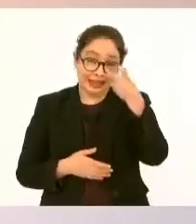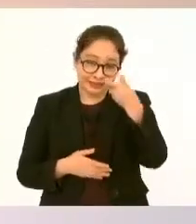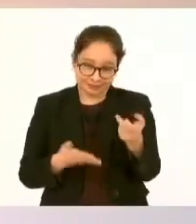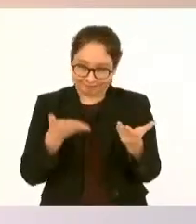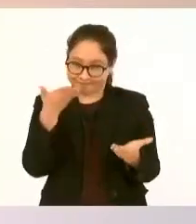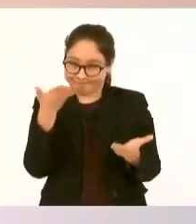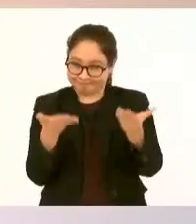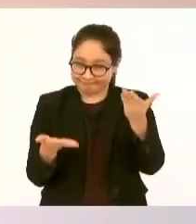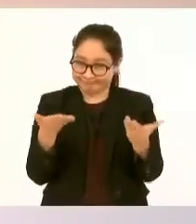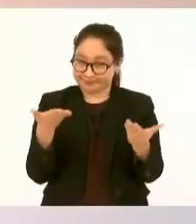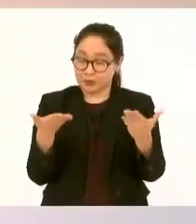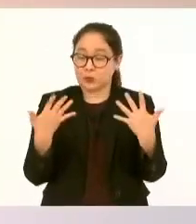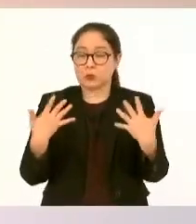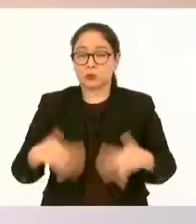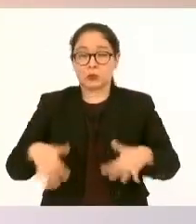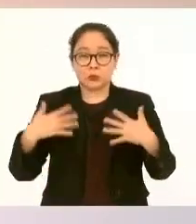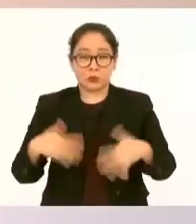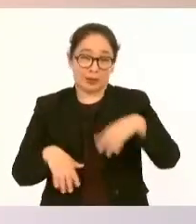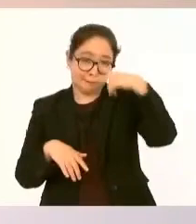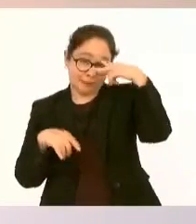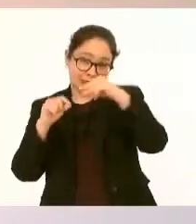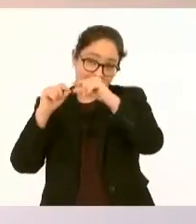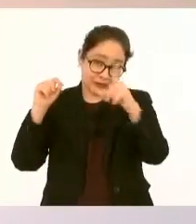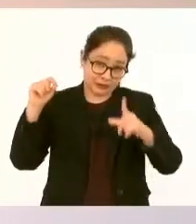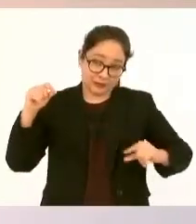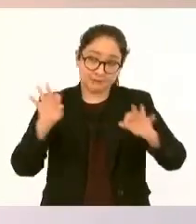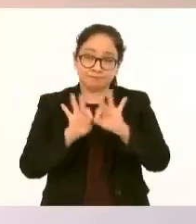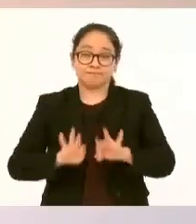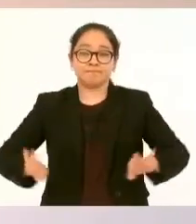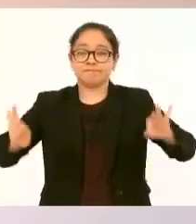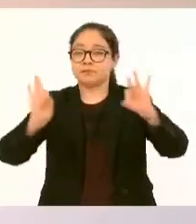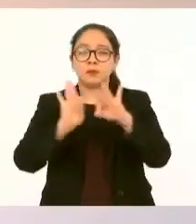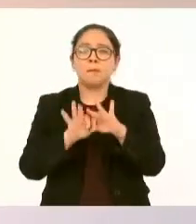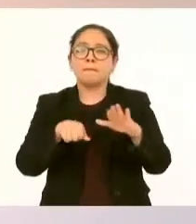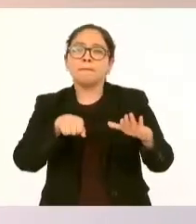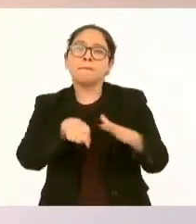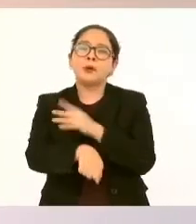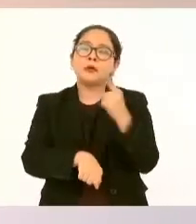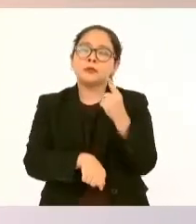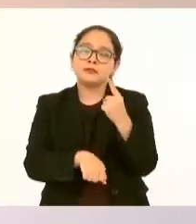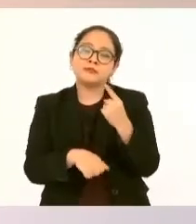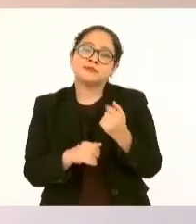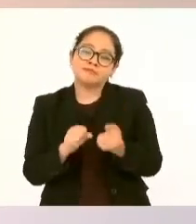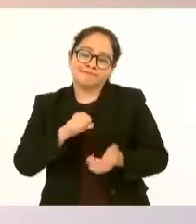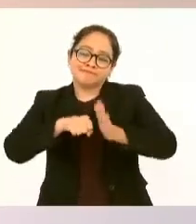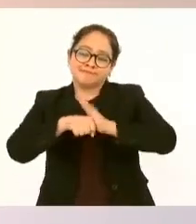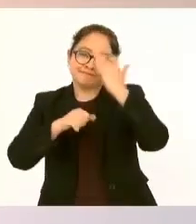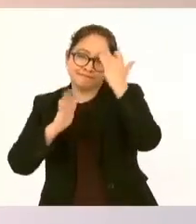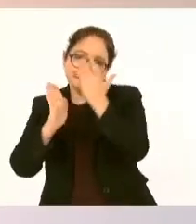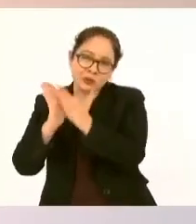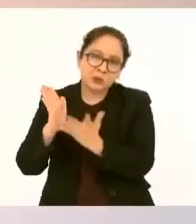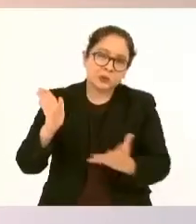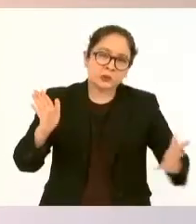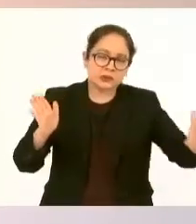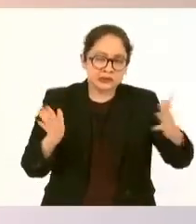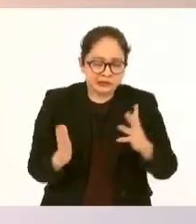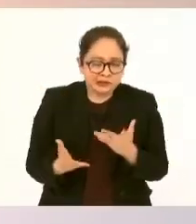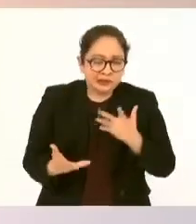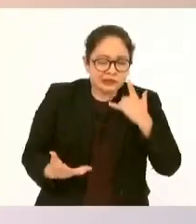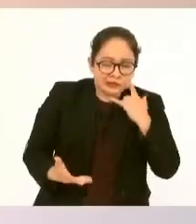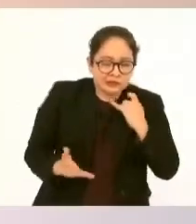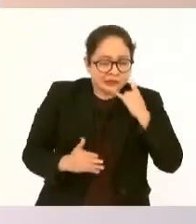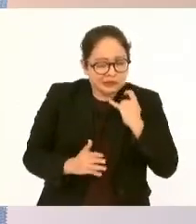para enfrentar los estragos de la pandemia y también